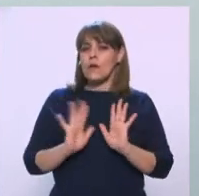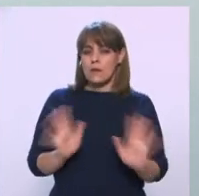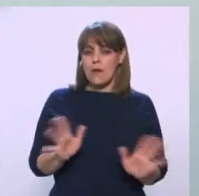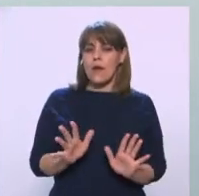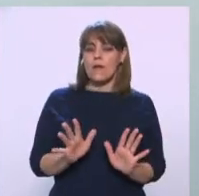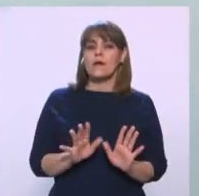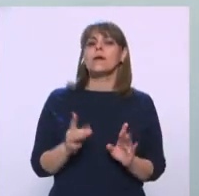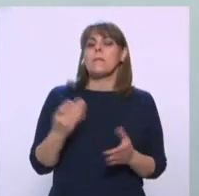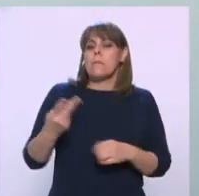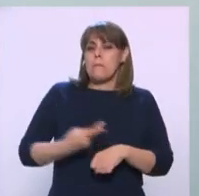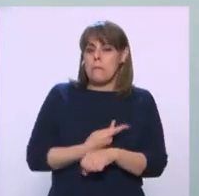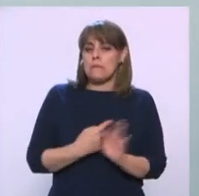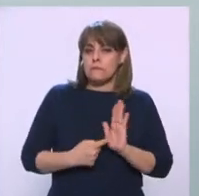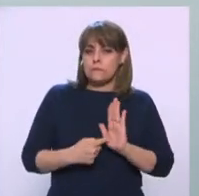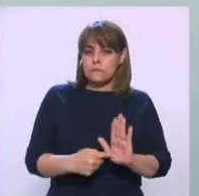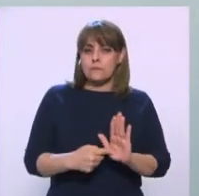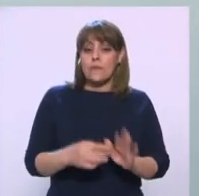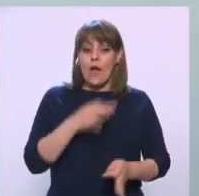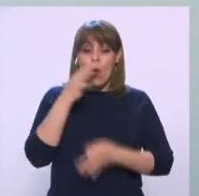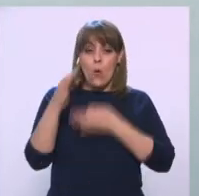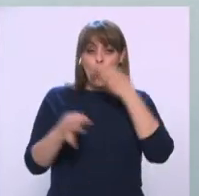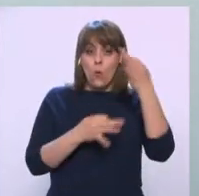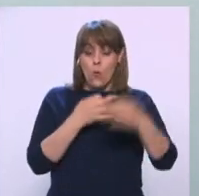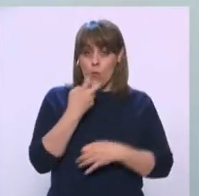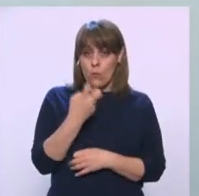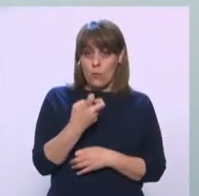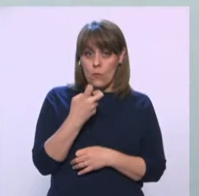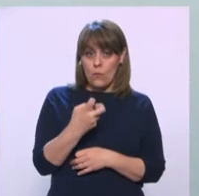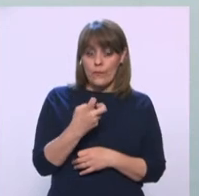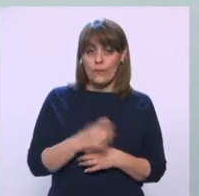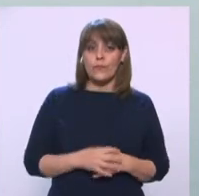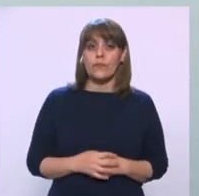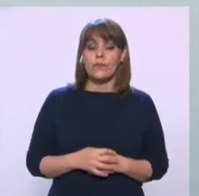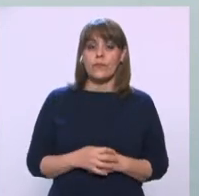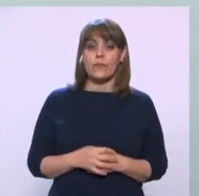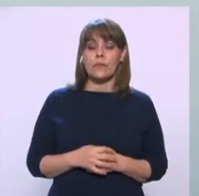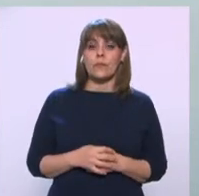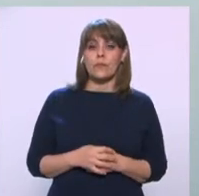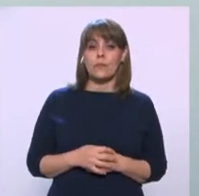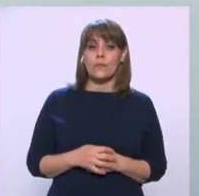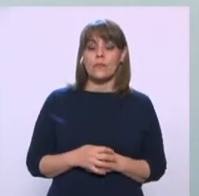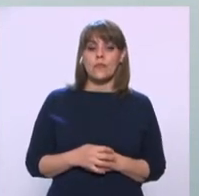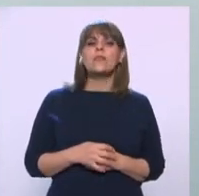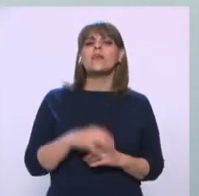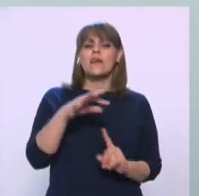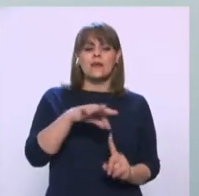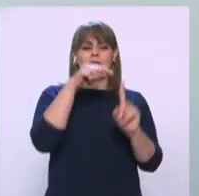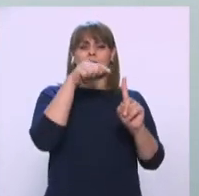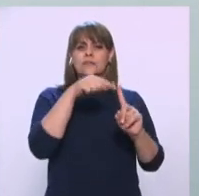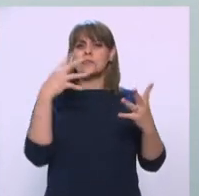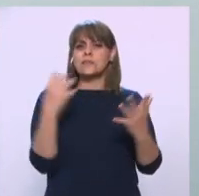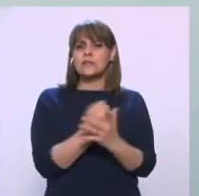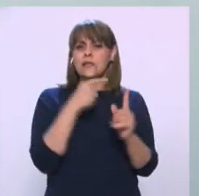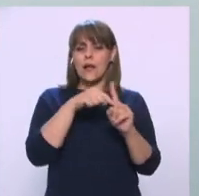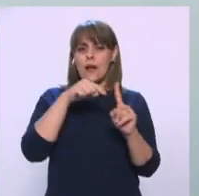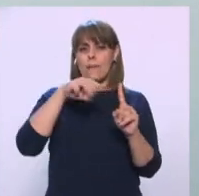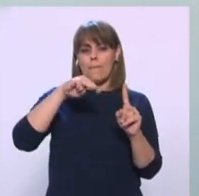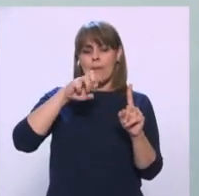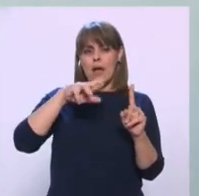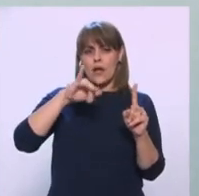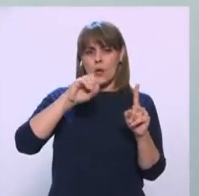anuncio, esta declaración En la cual se da como vencedor a Mario Delgado Estuvo generando